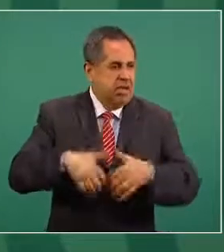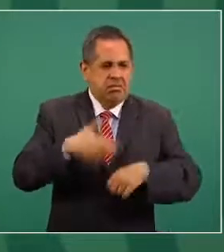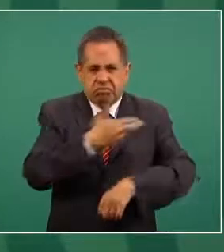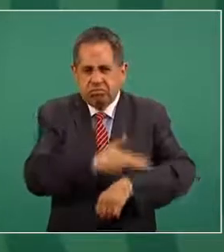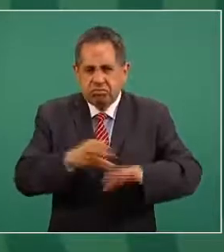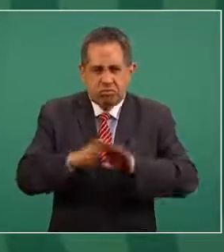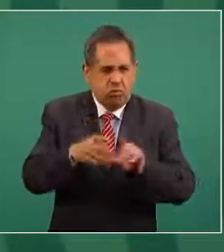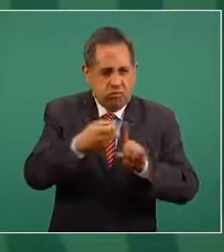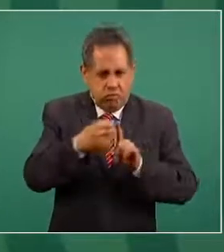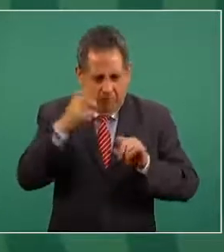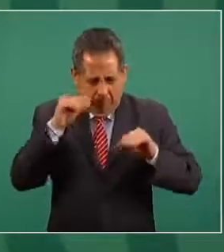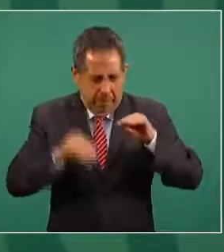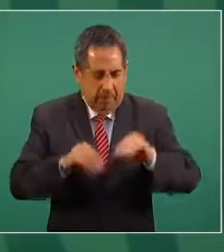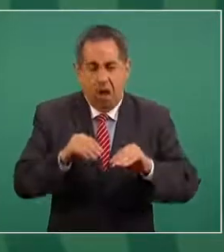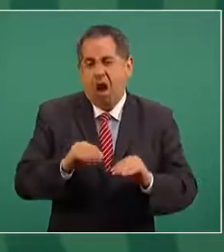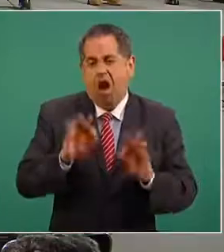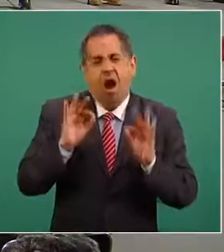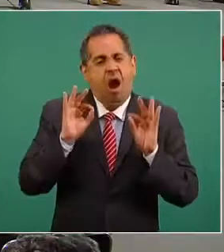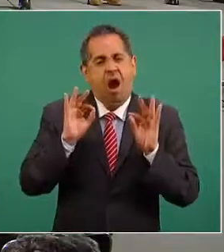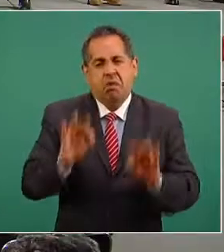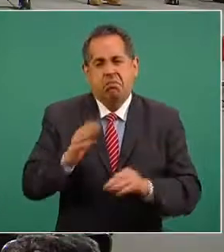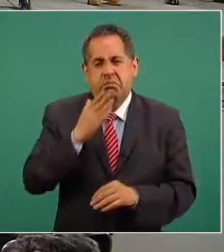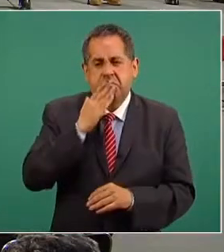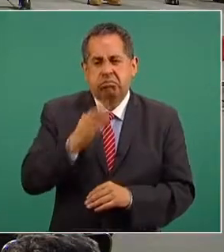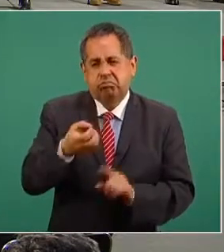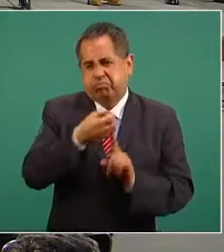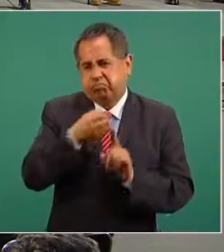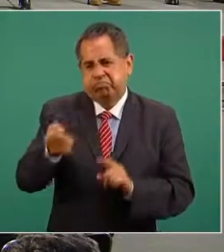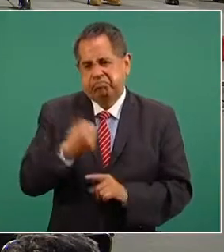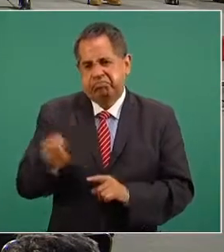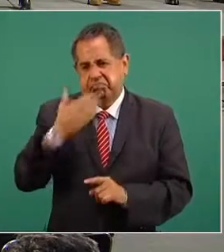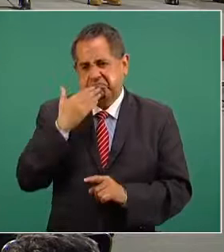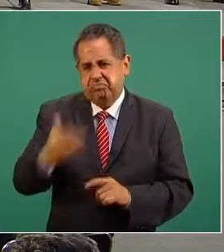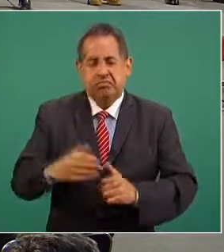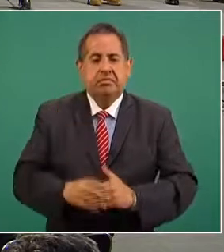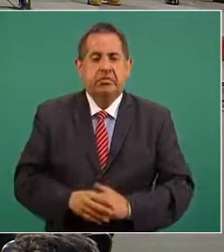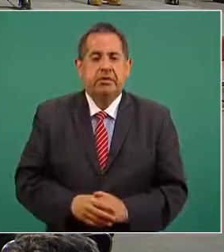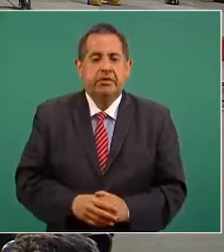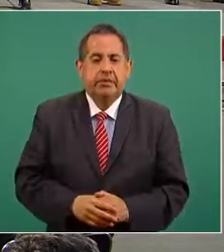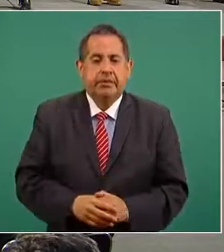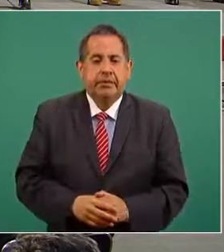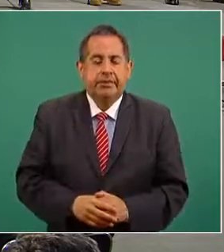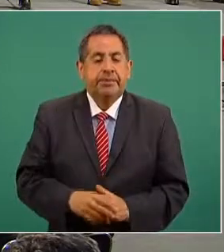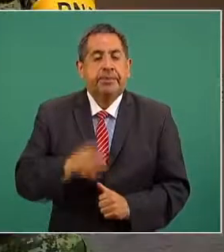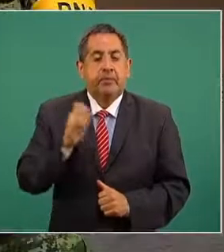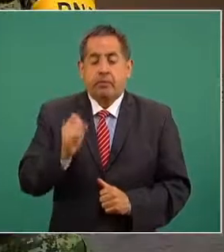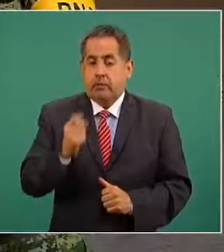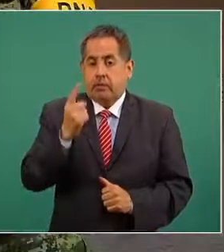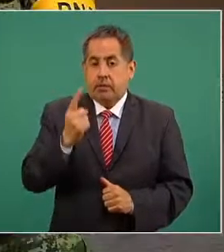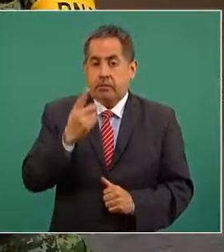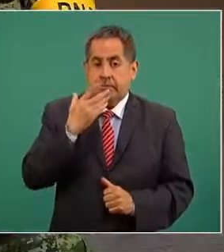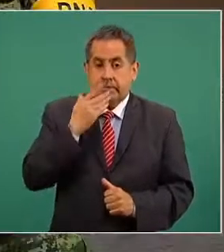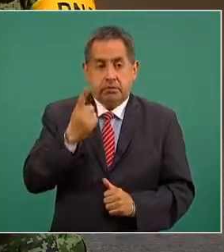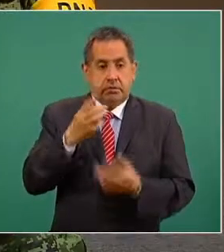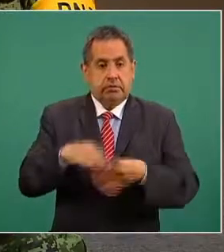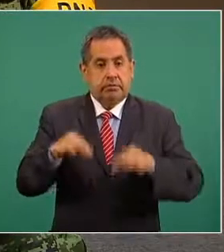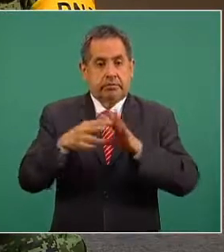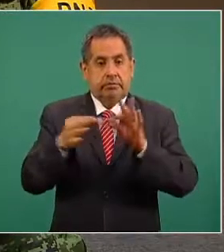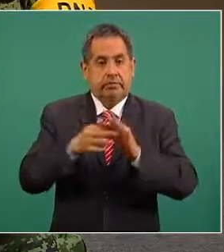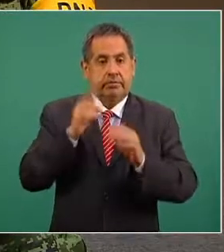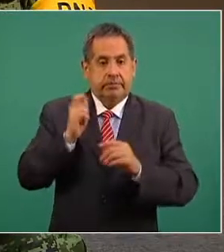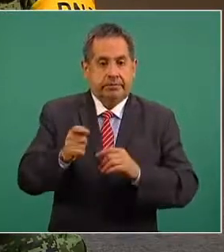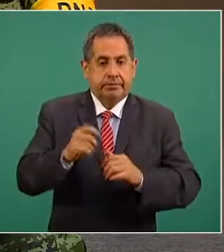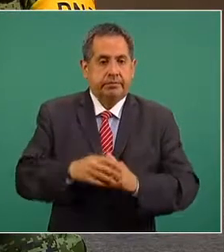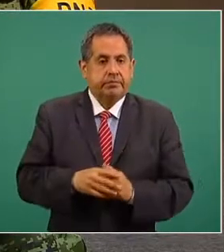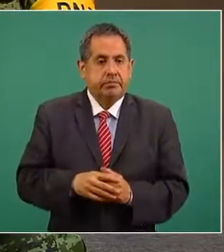del operativo nos permite actuar con toda eficiencia un elemento que también es importante es